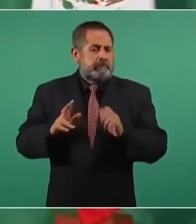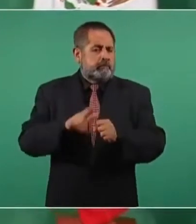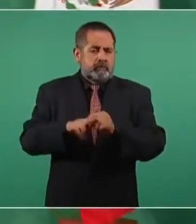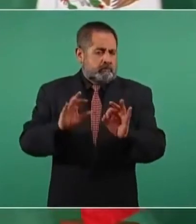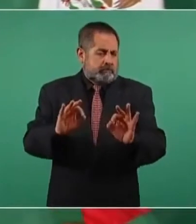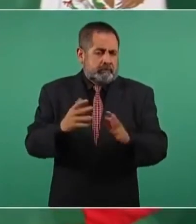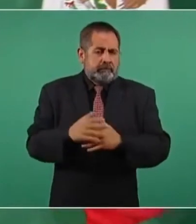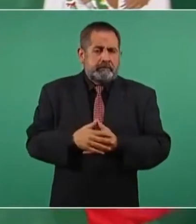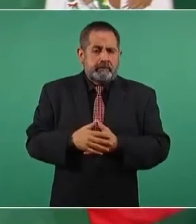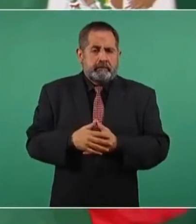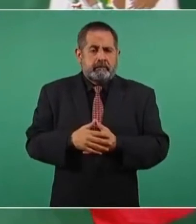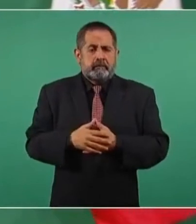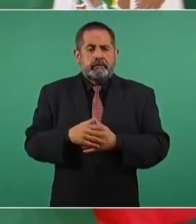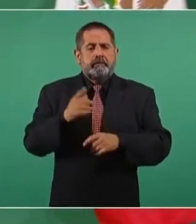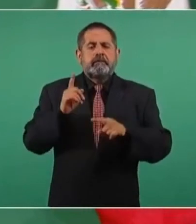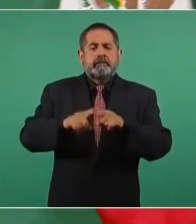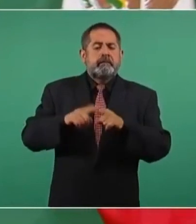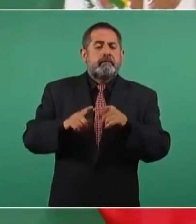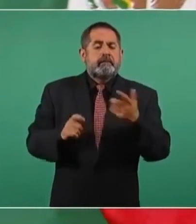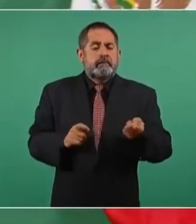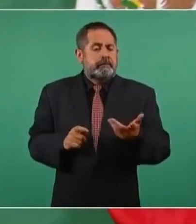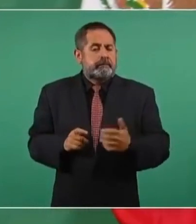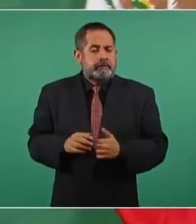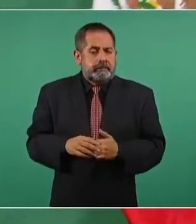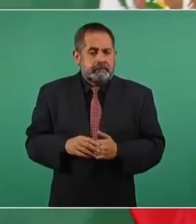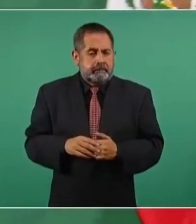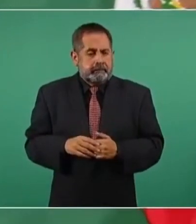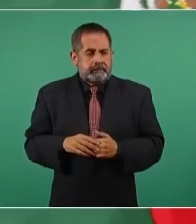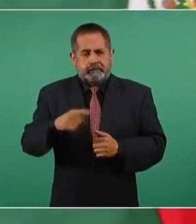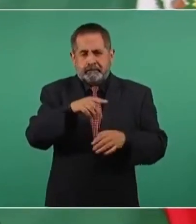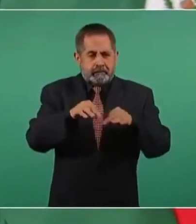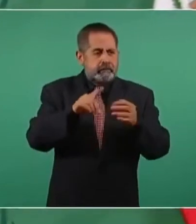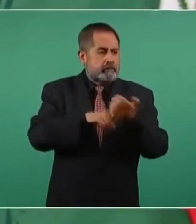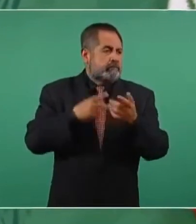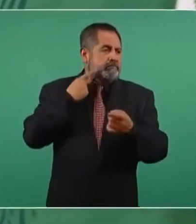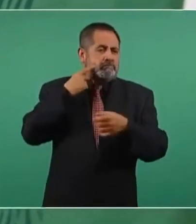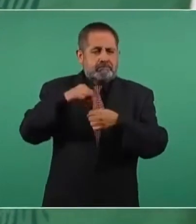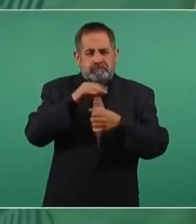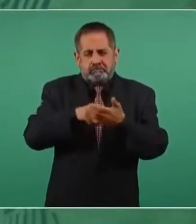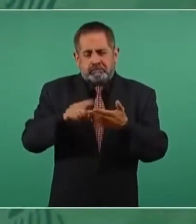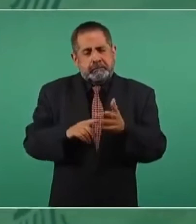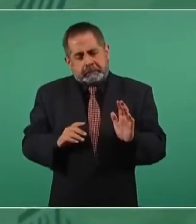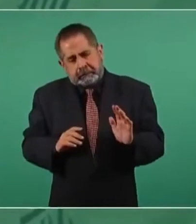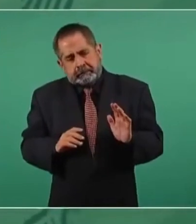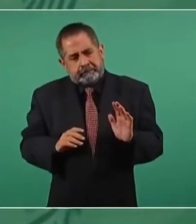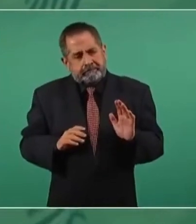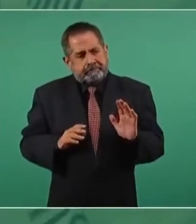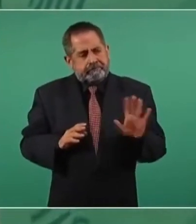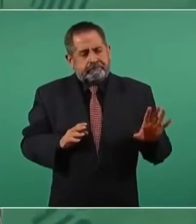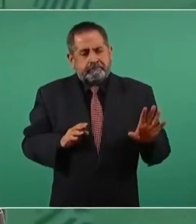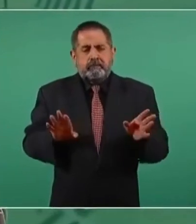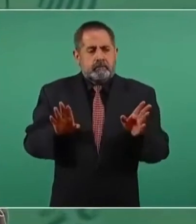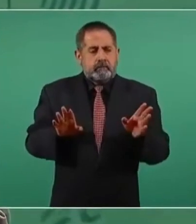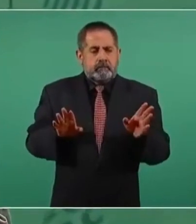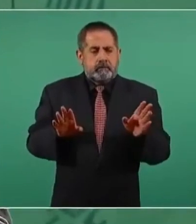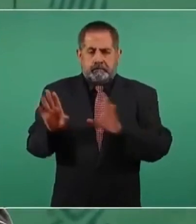el predominio de la actividad política electoral se hizo a un